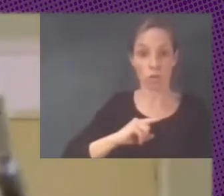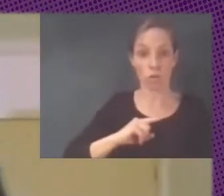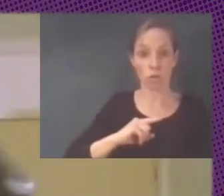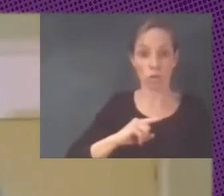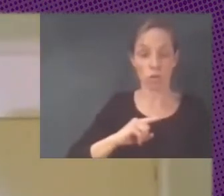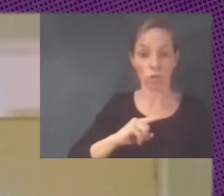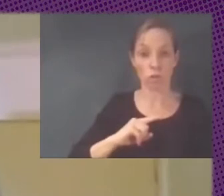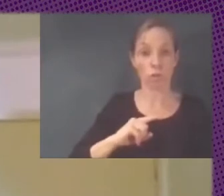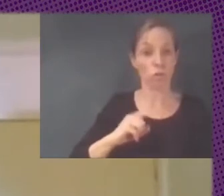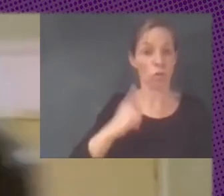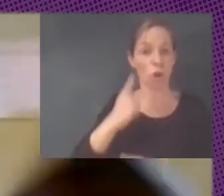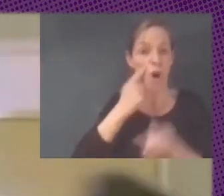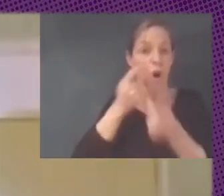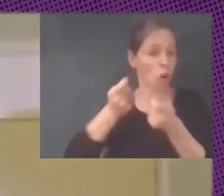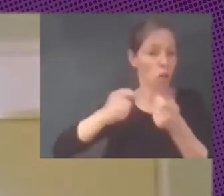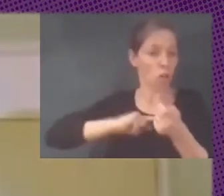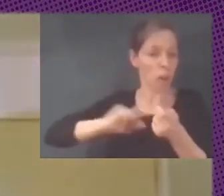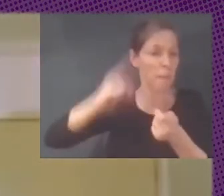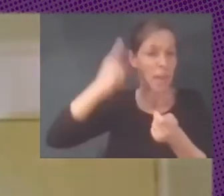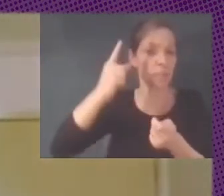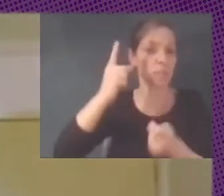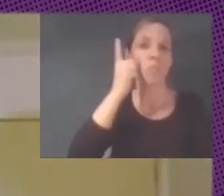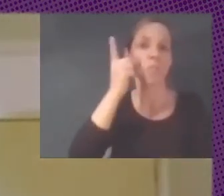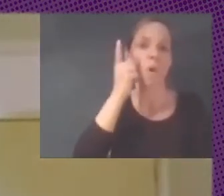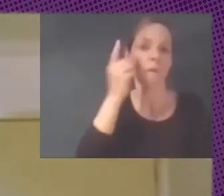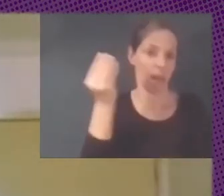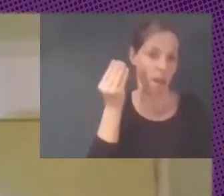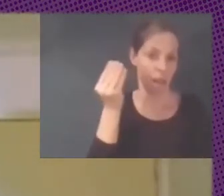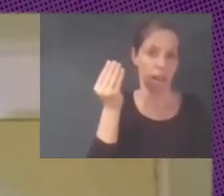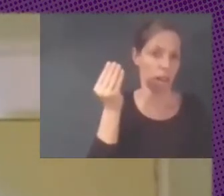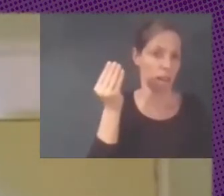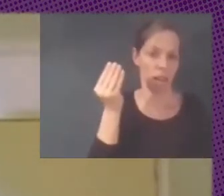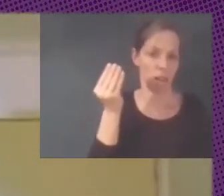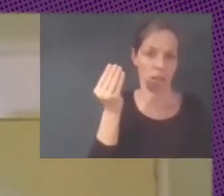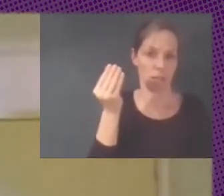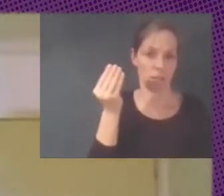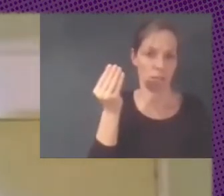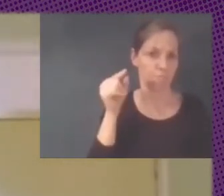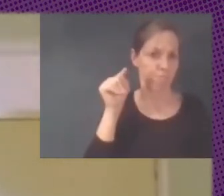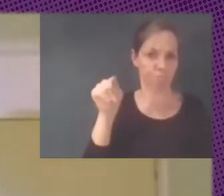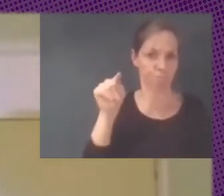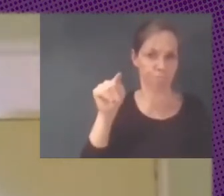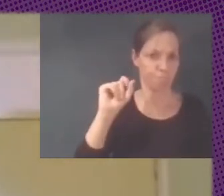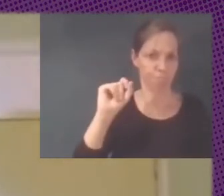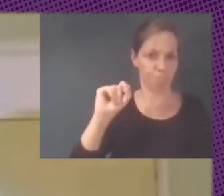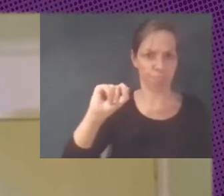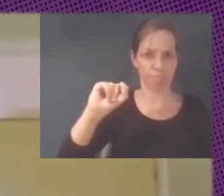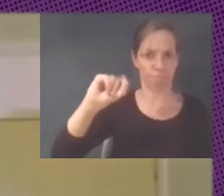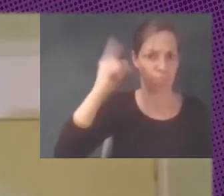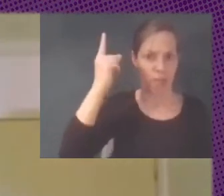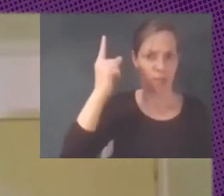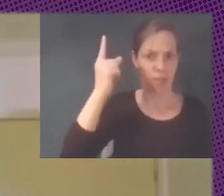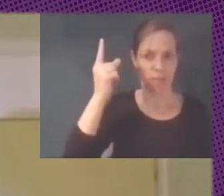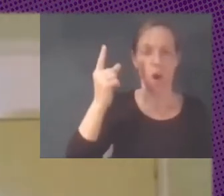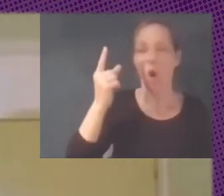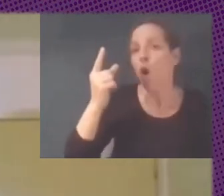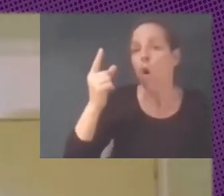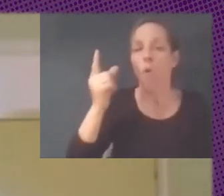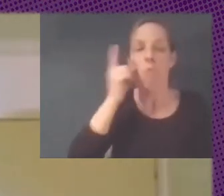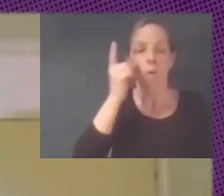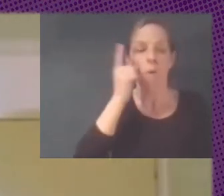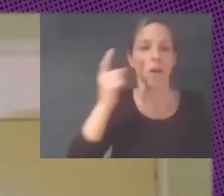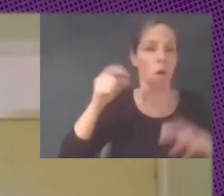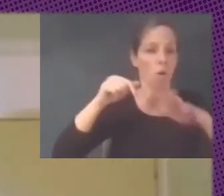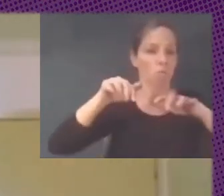control es eso son los móviles o son nuestras computadoras o son nuestras